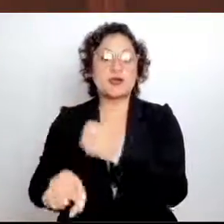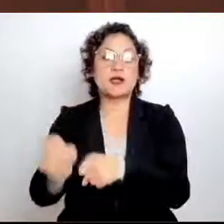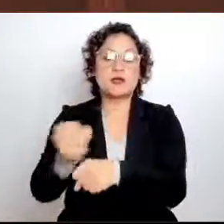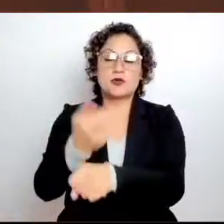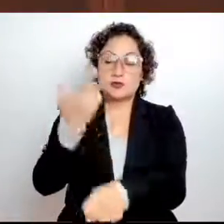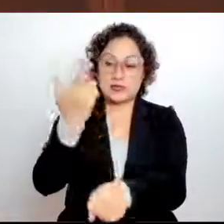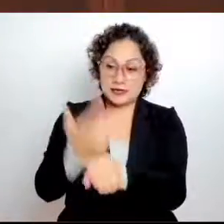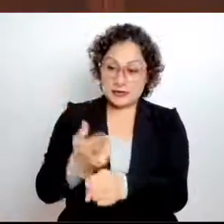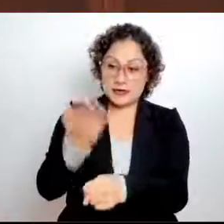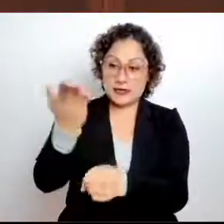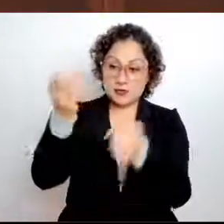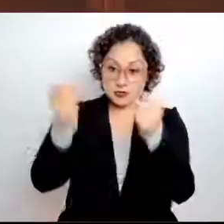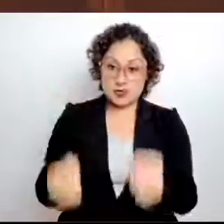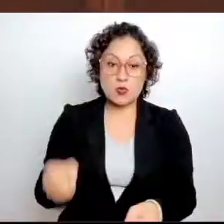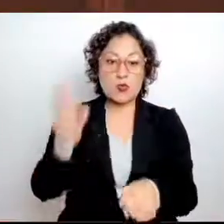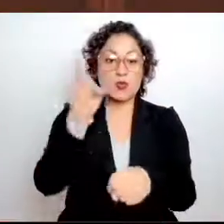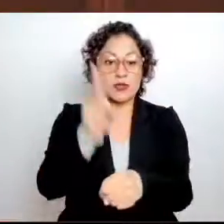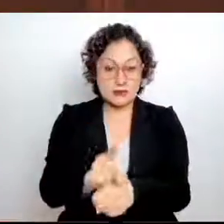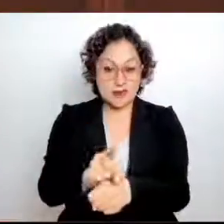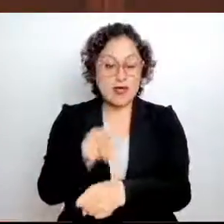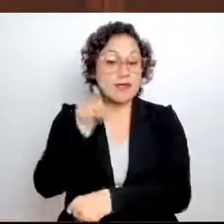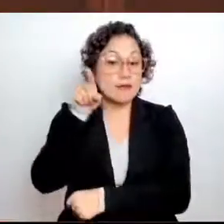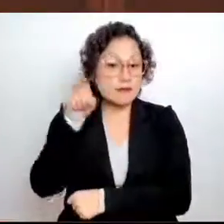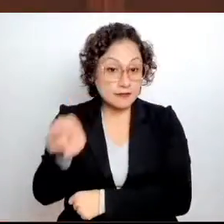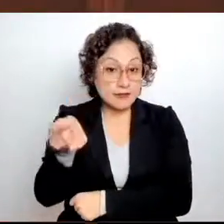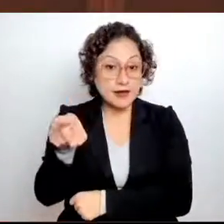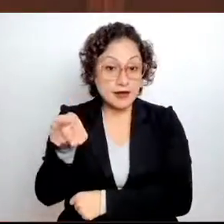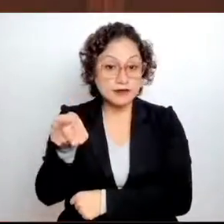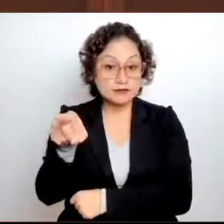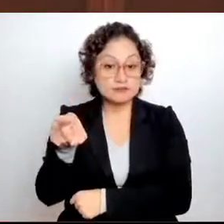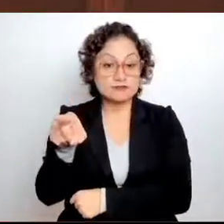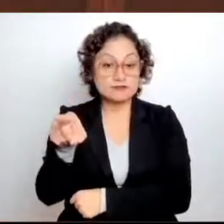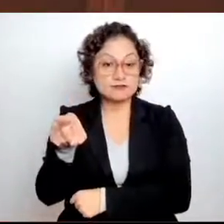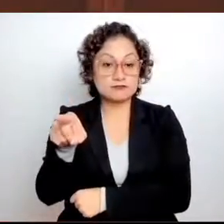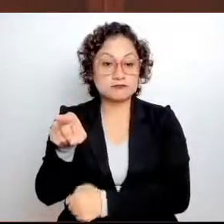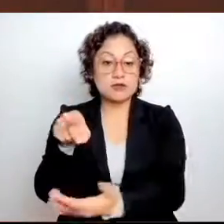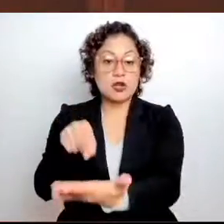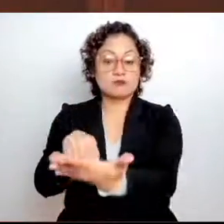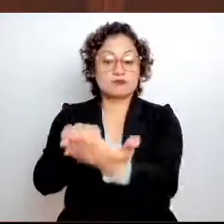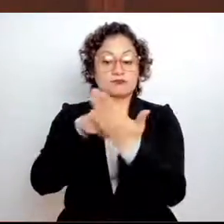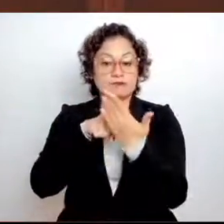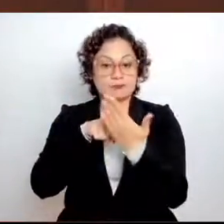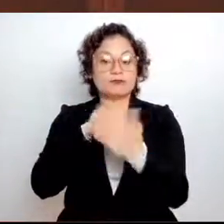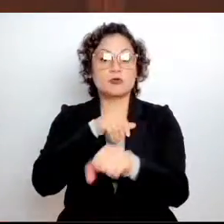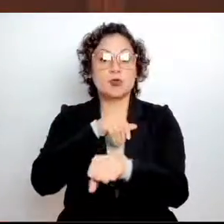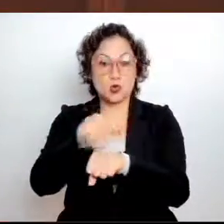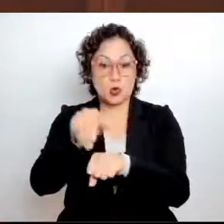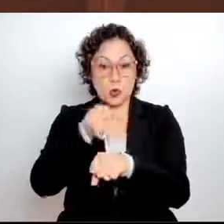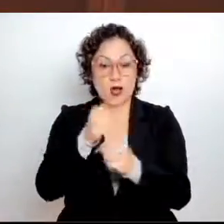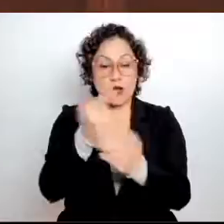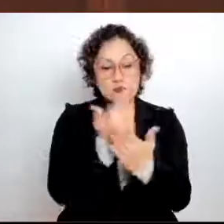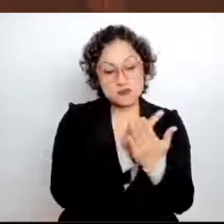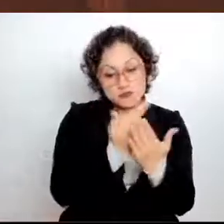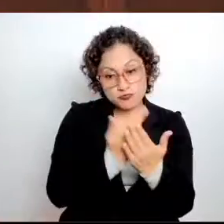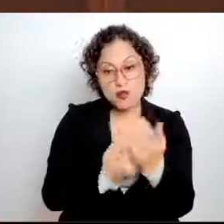Ciudadana nos mostró algunas cifras y algunas reuniones de trabajo.